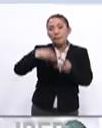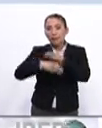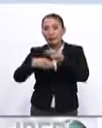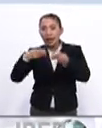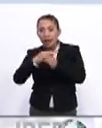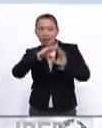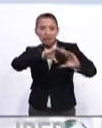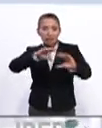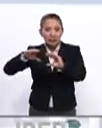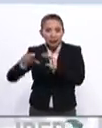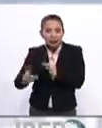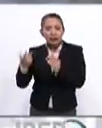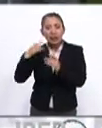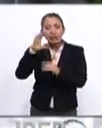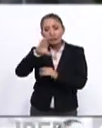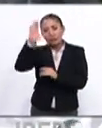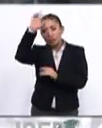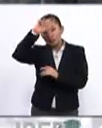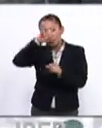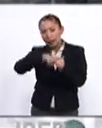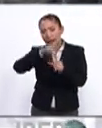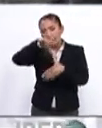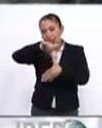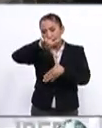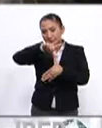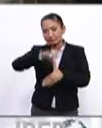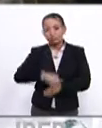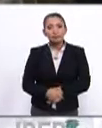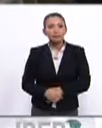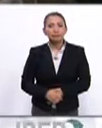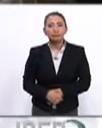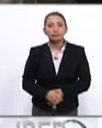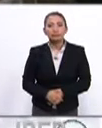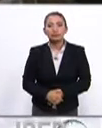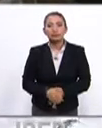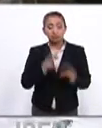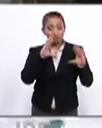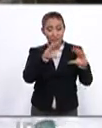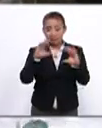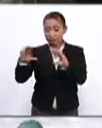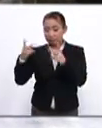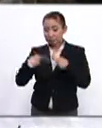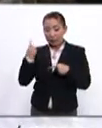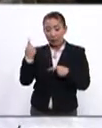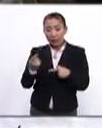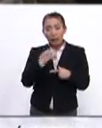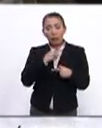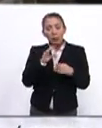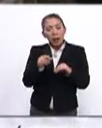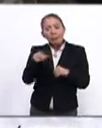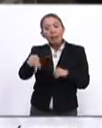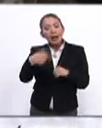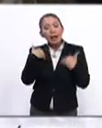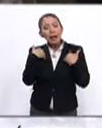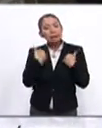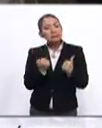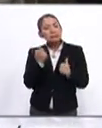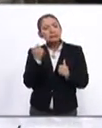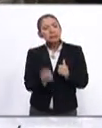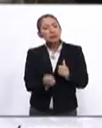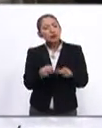materiales de enseñanza de las ciencias sociales en América Latina. Formar a la gente, pues en todo capacitar a la gente para comprender